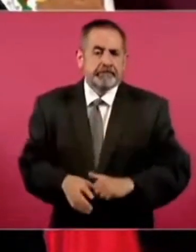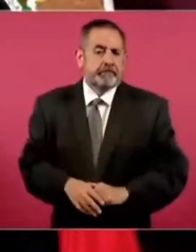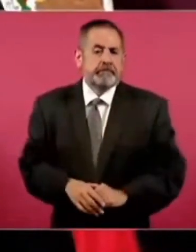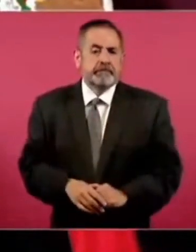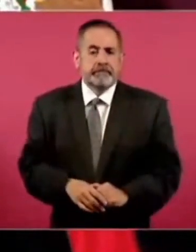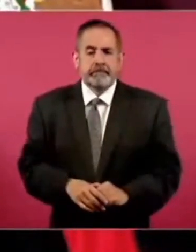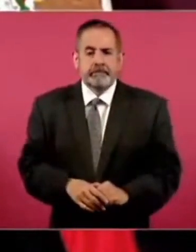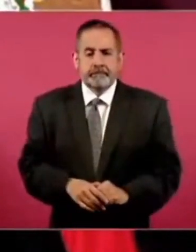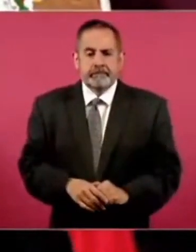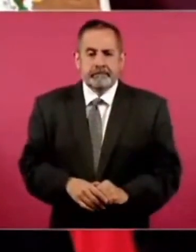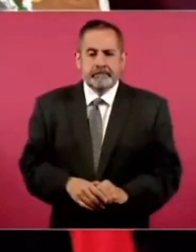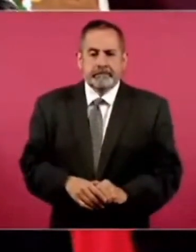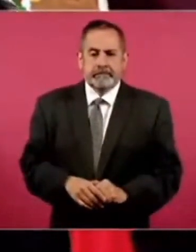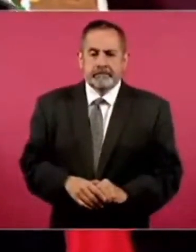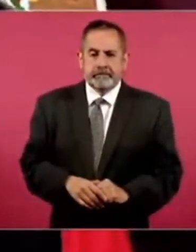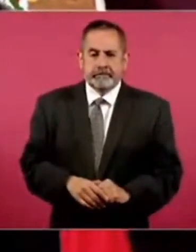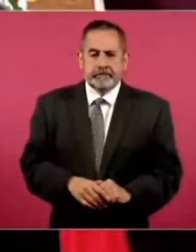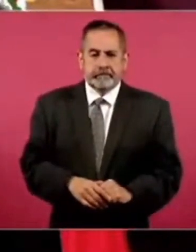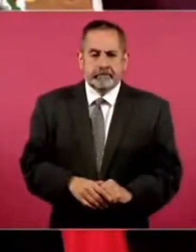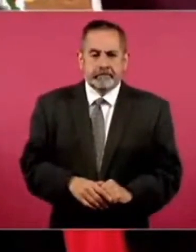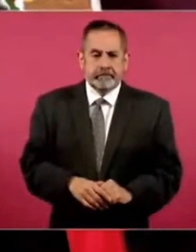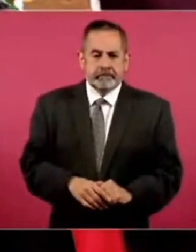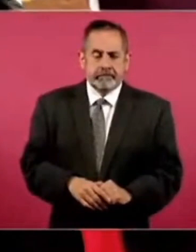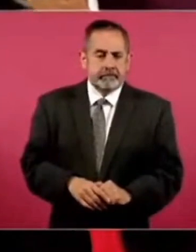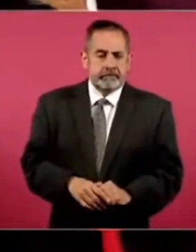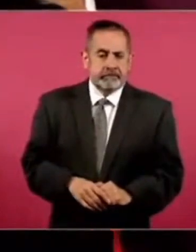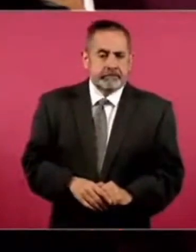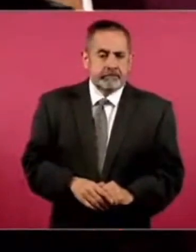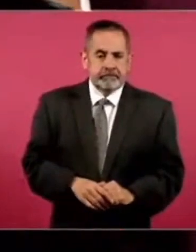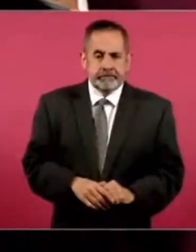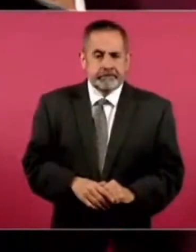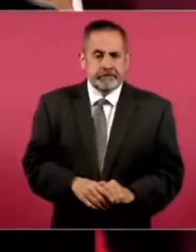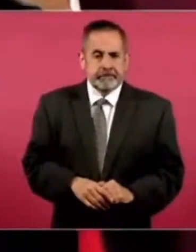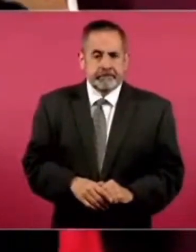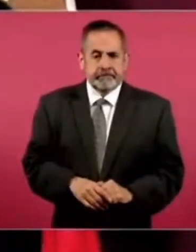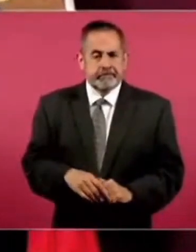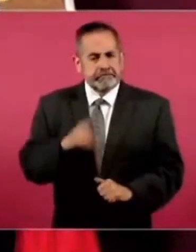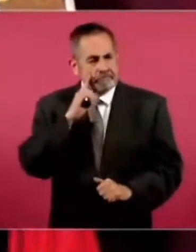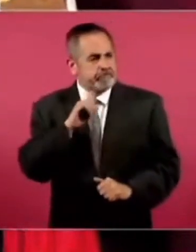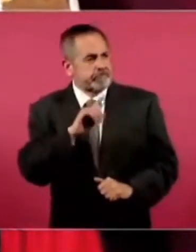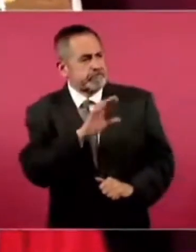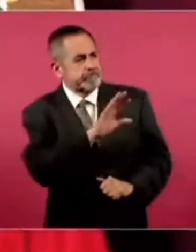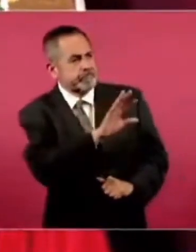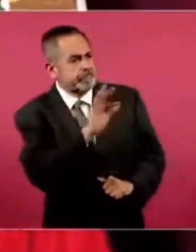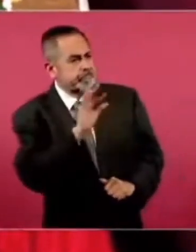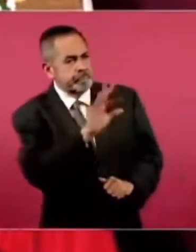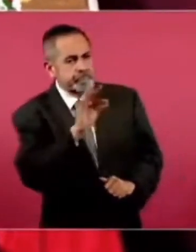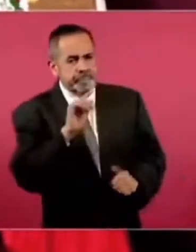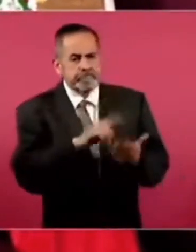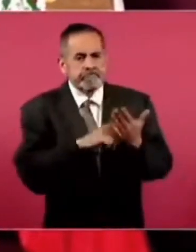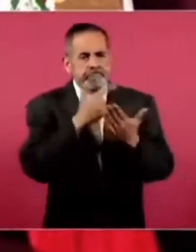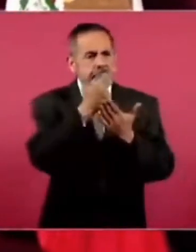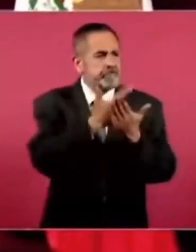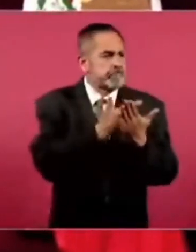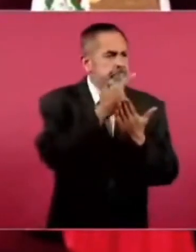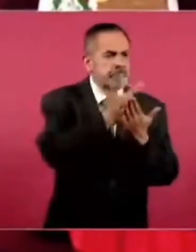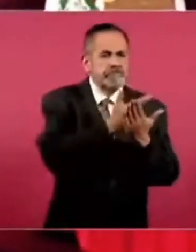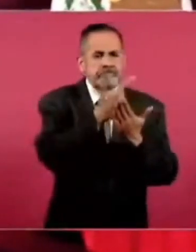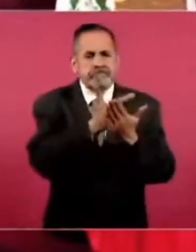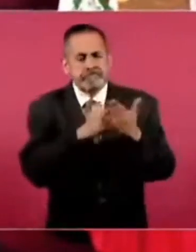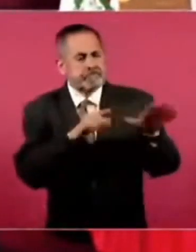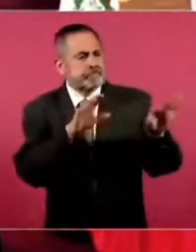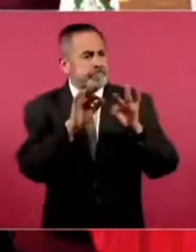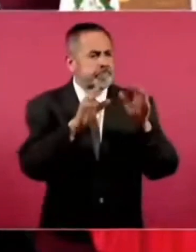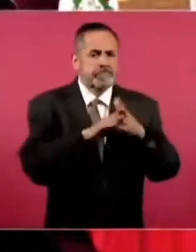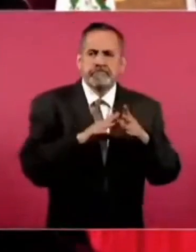Y. Se pueden. Elegir. De listas. Y que